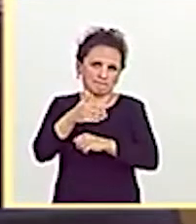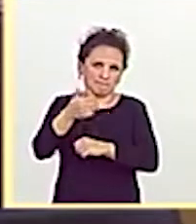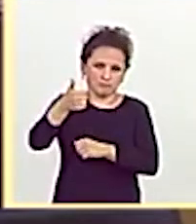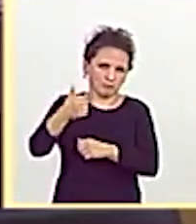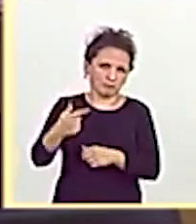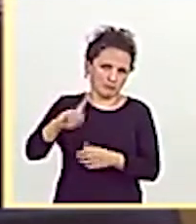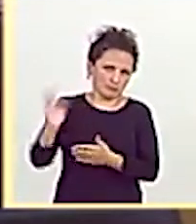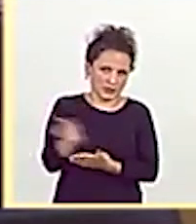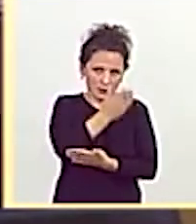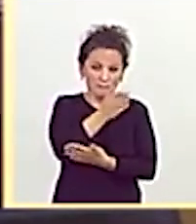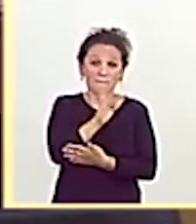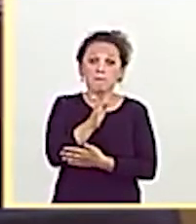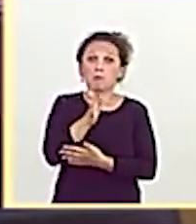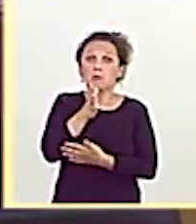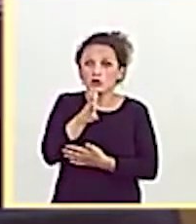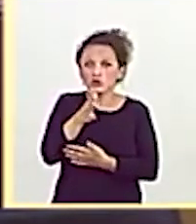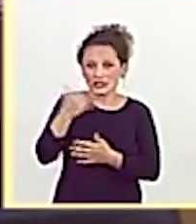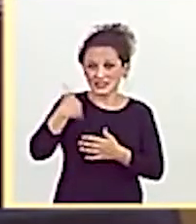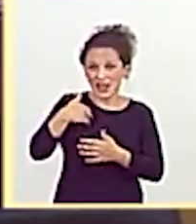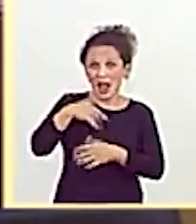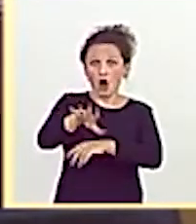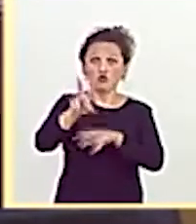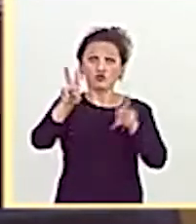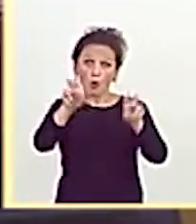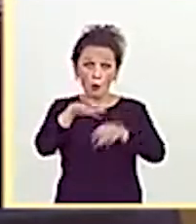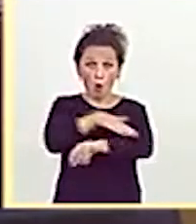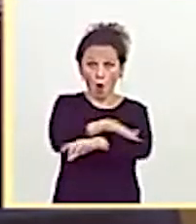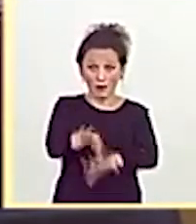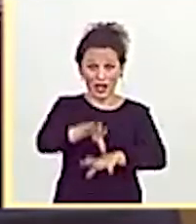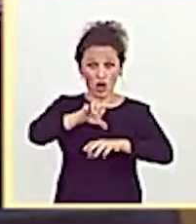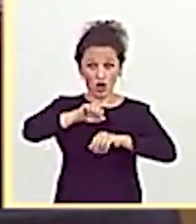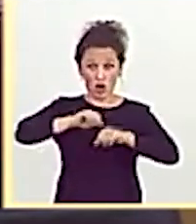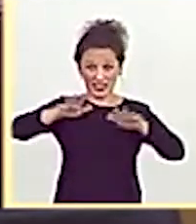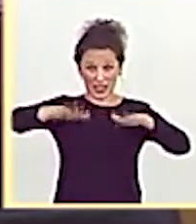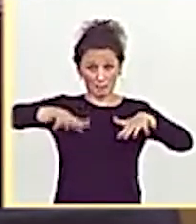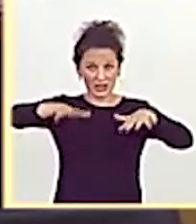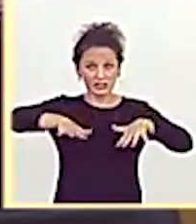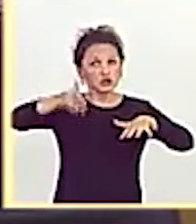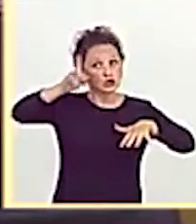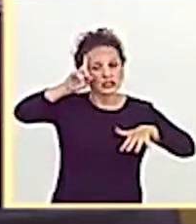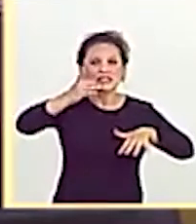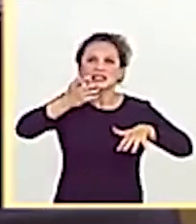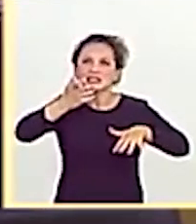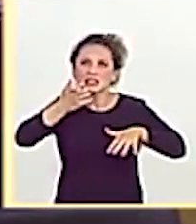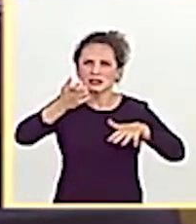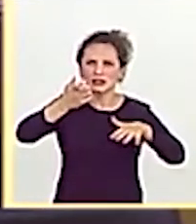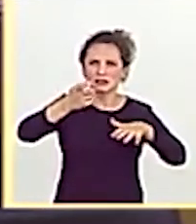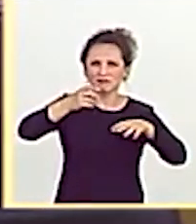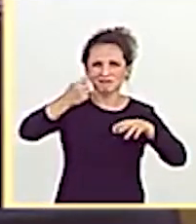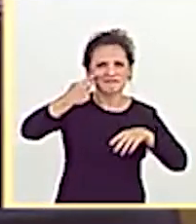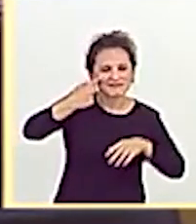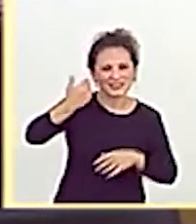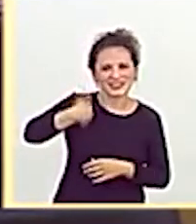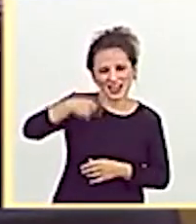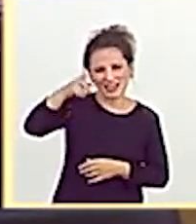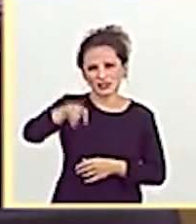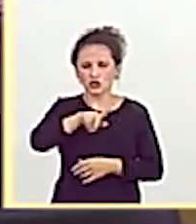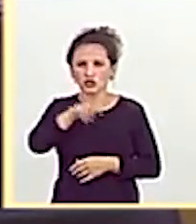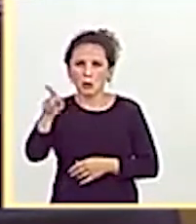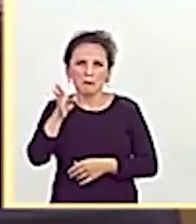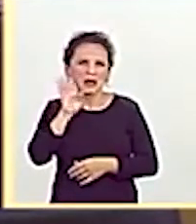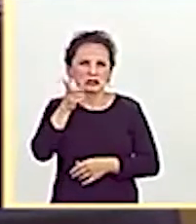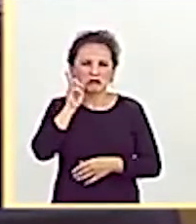tema ha hecho algo o no y parece que tomar este tema no sería complicado, parece puro trámite Por eso le pregunto,